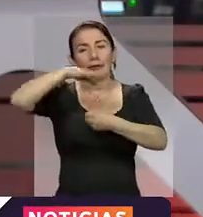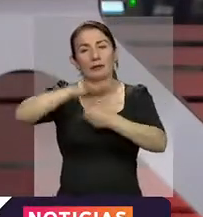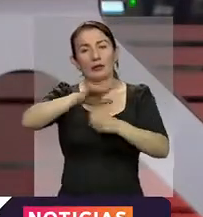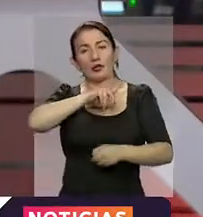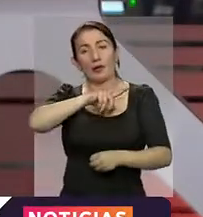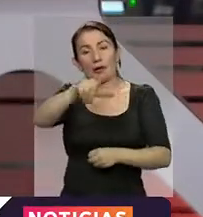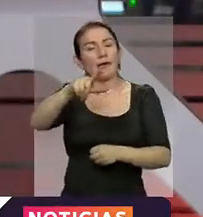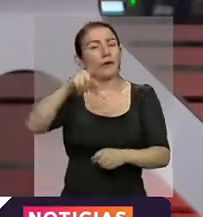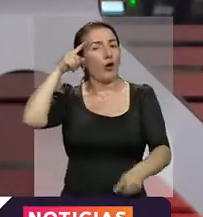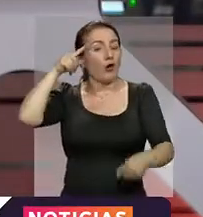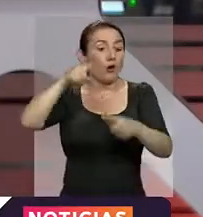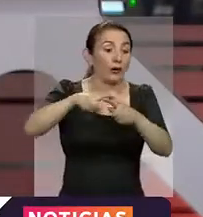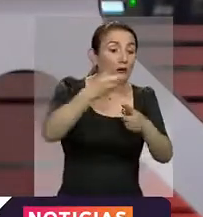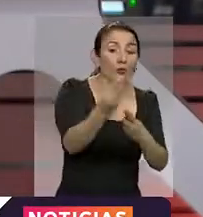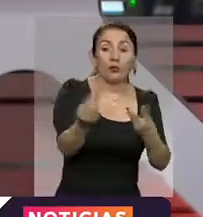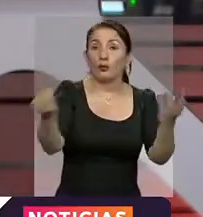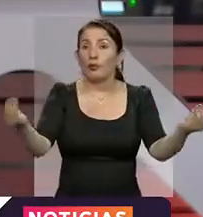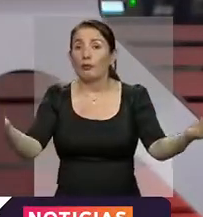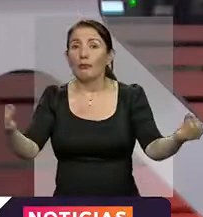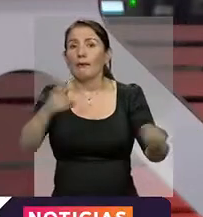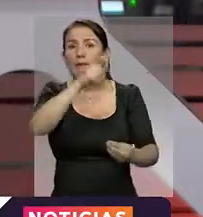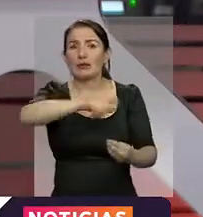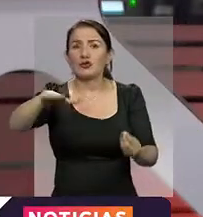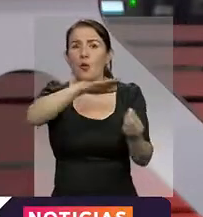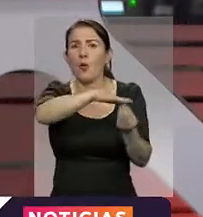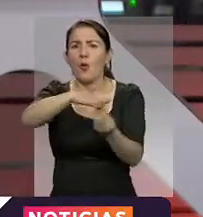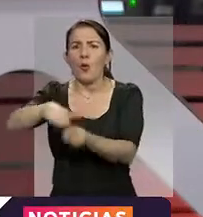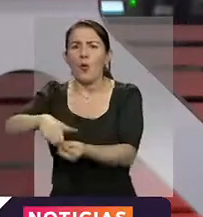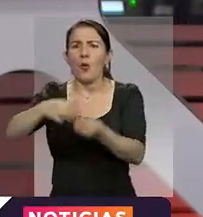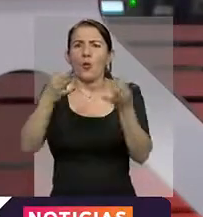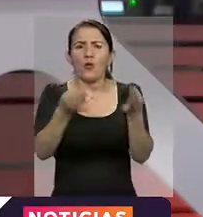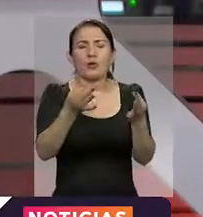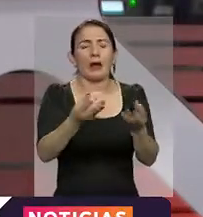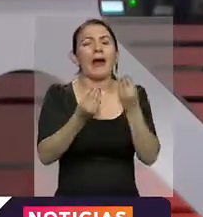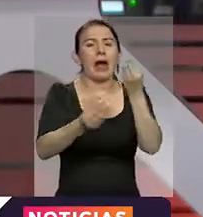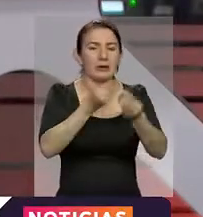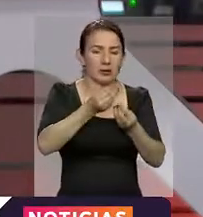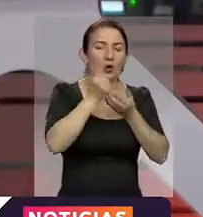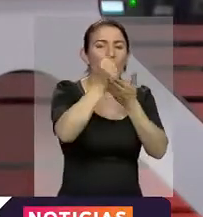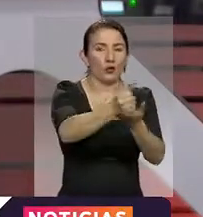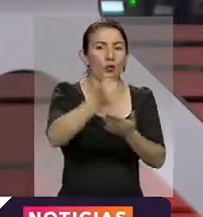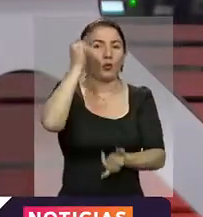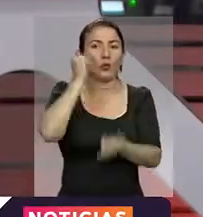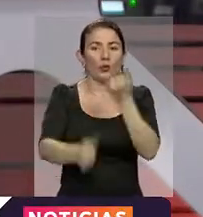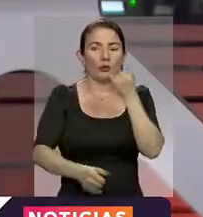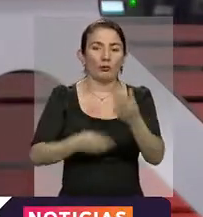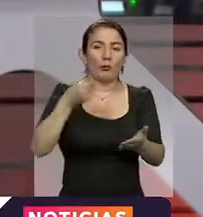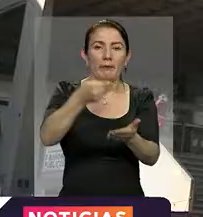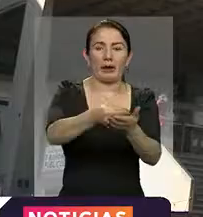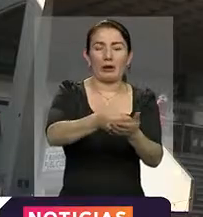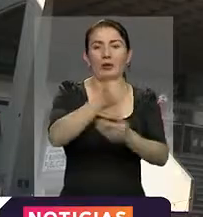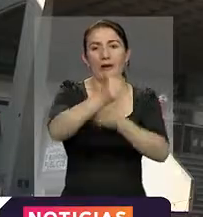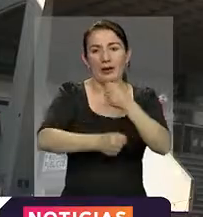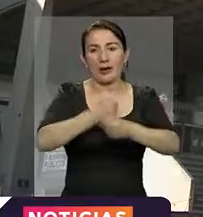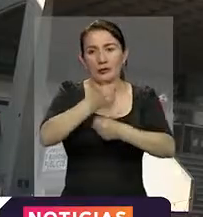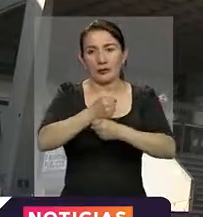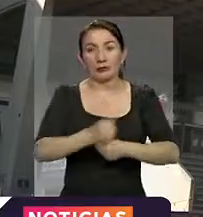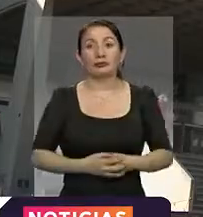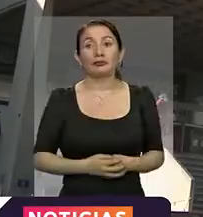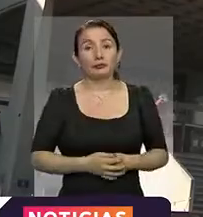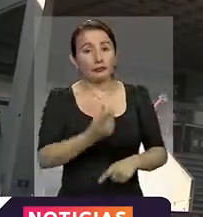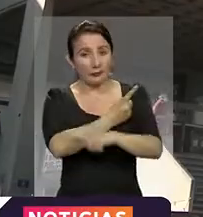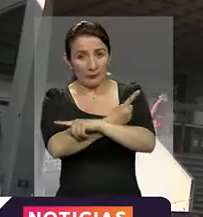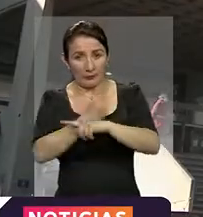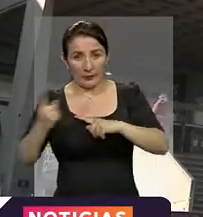y con destino a personas en alto estado de vulnerabilidad. Este será el último pago del año. Esta